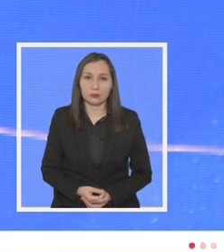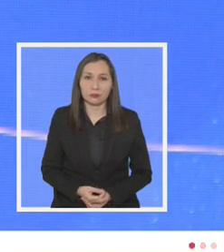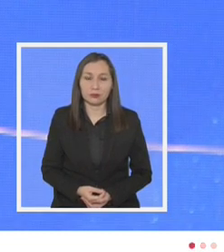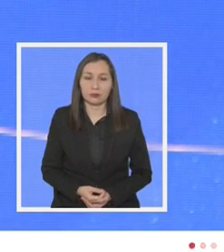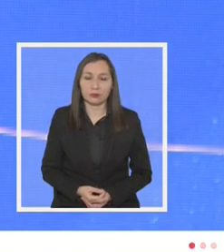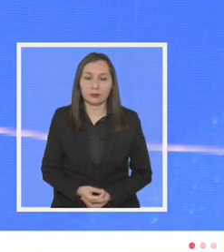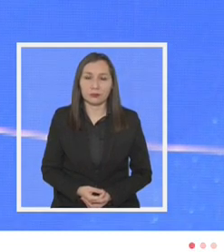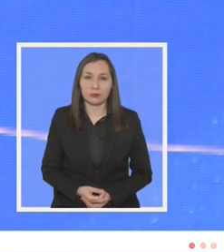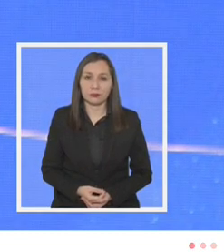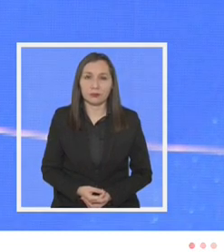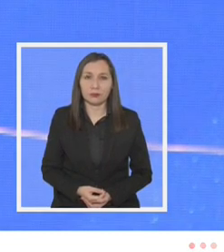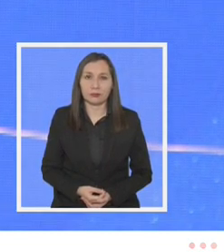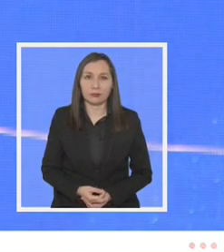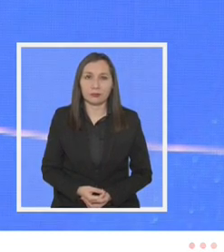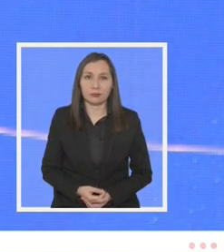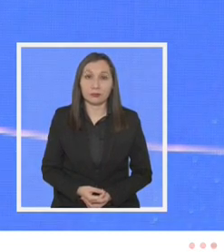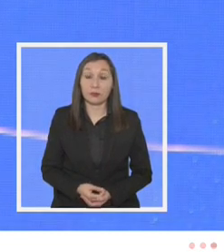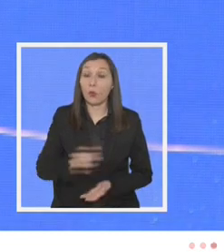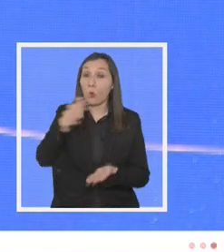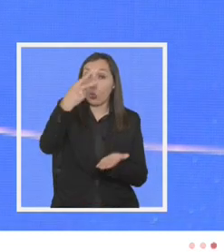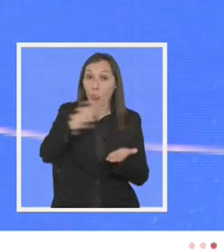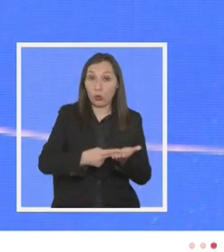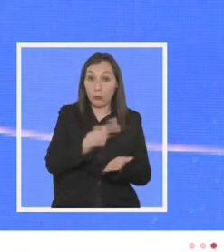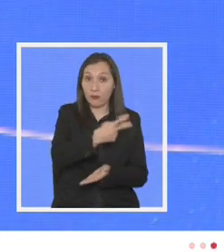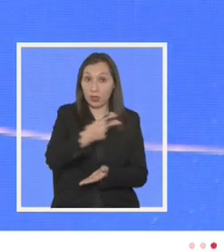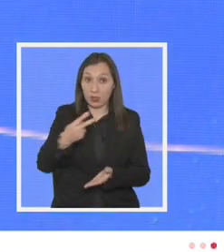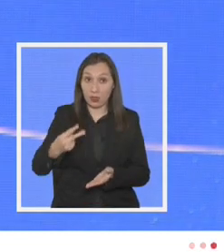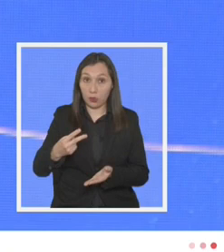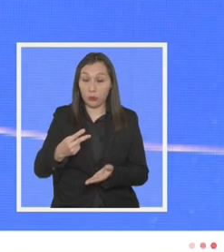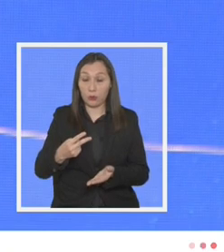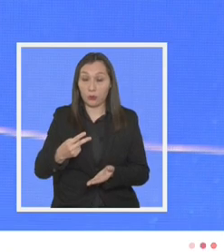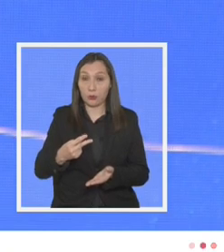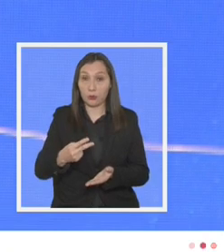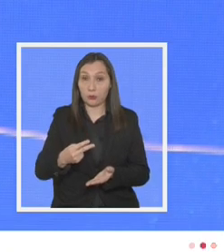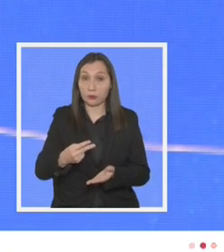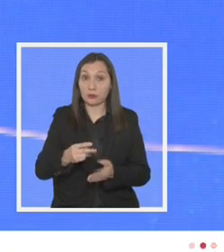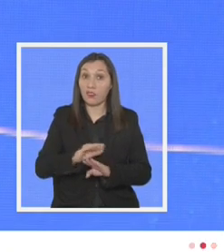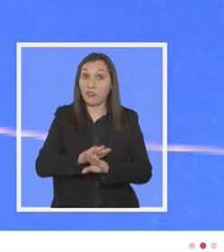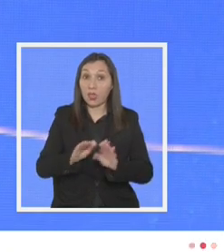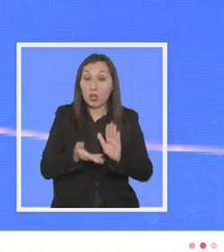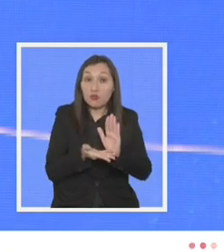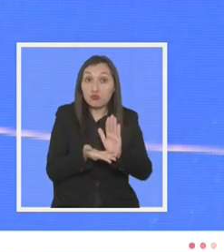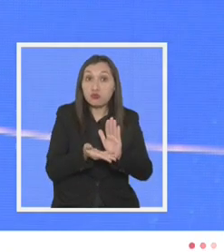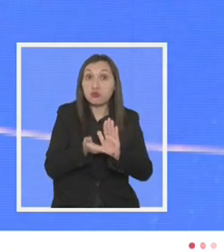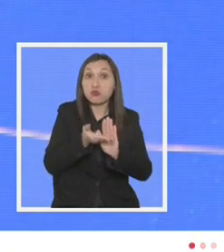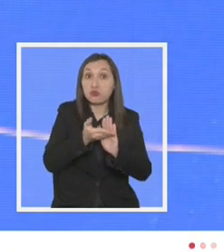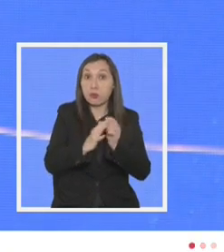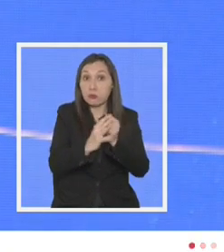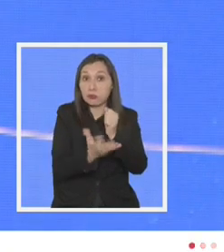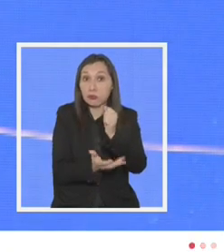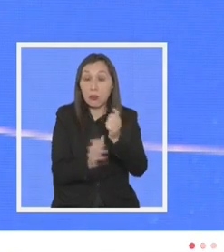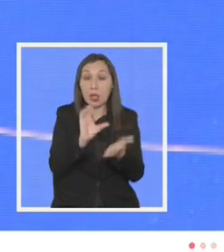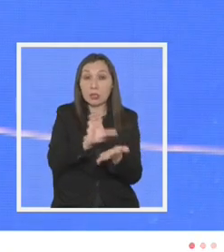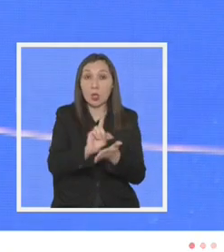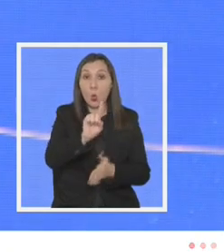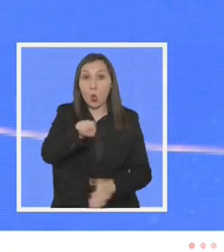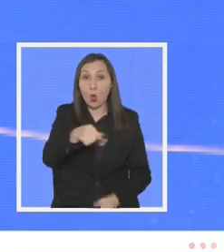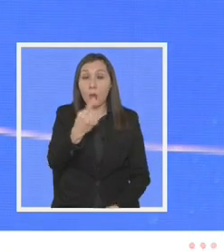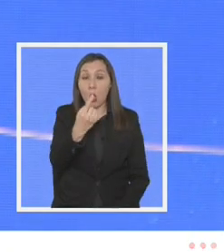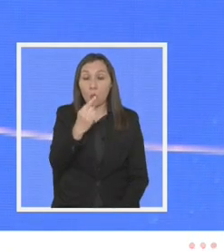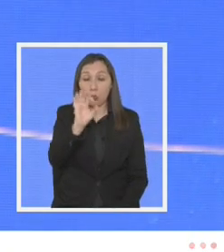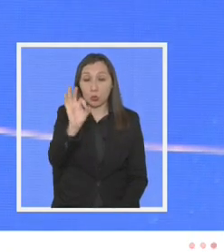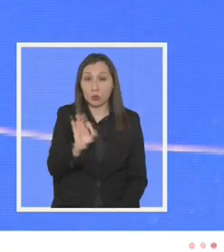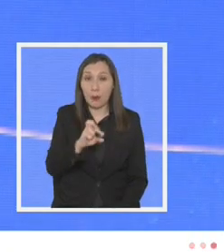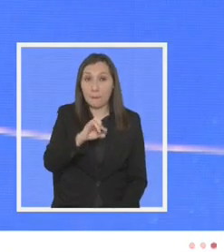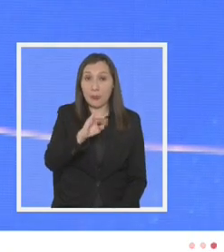el 2022 termina con un superávit fiscal del 1,1% del PIB